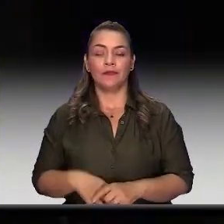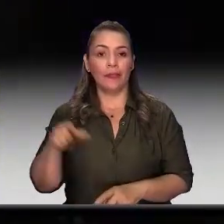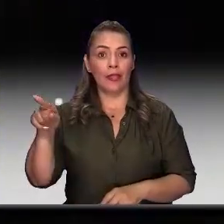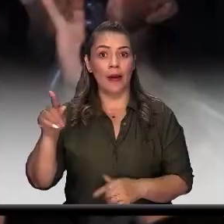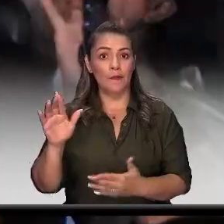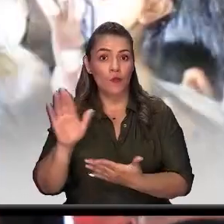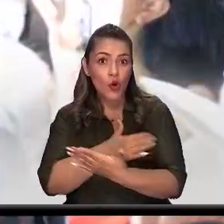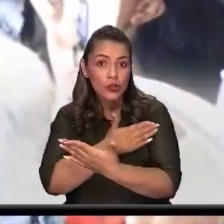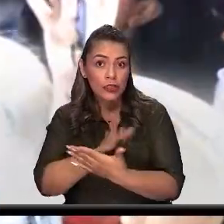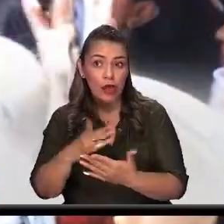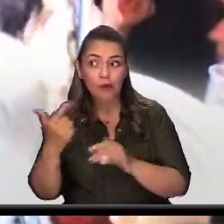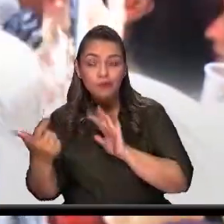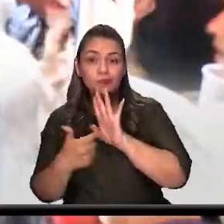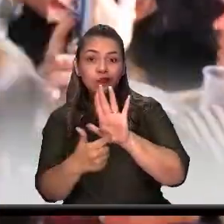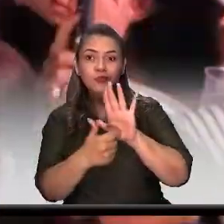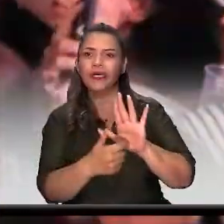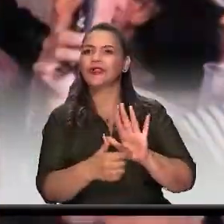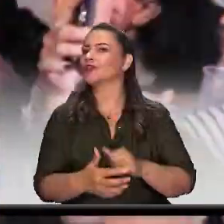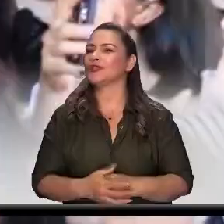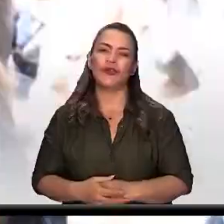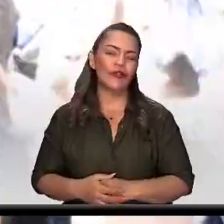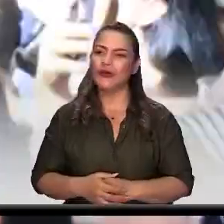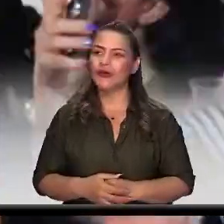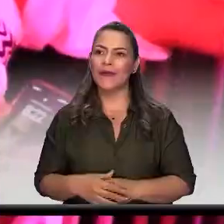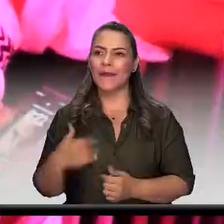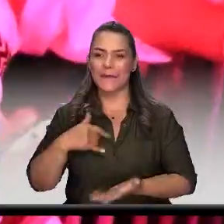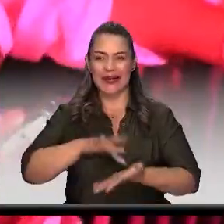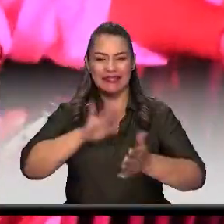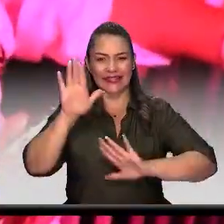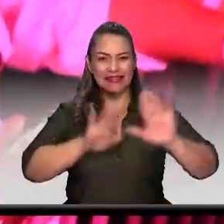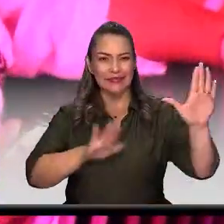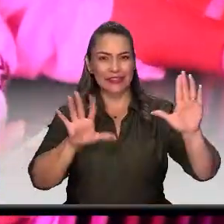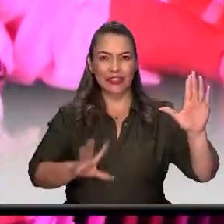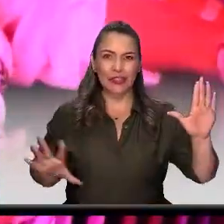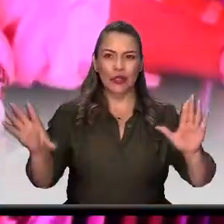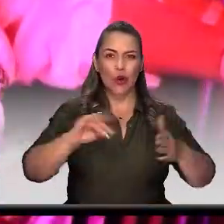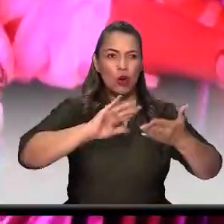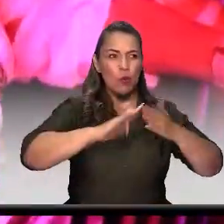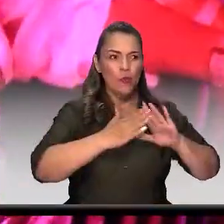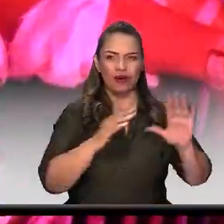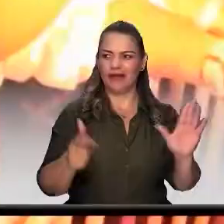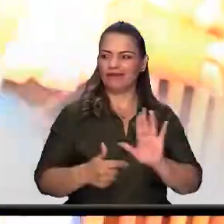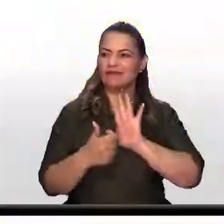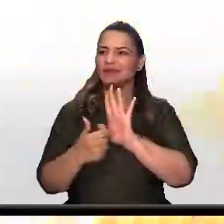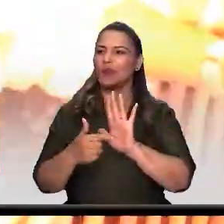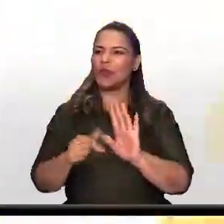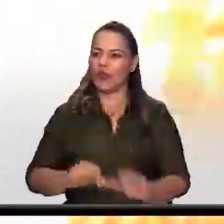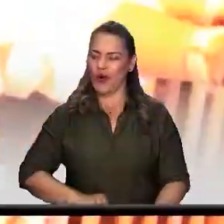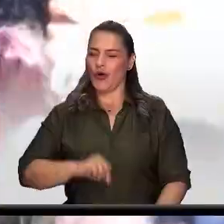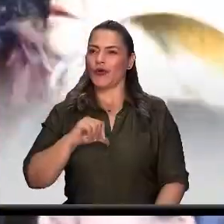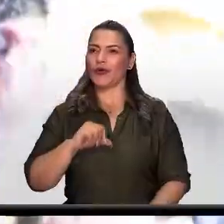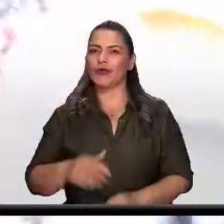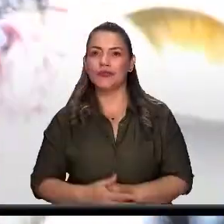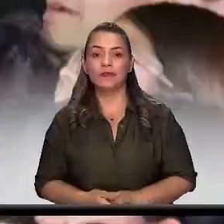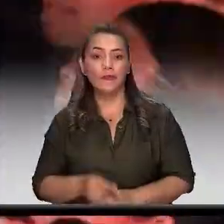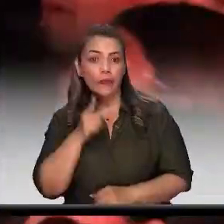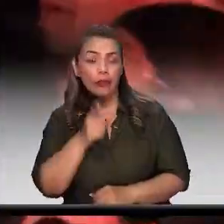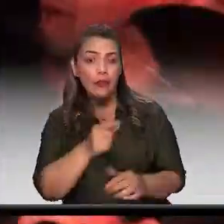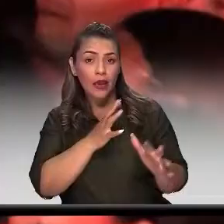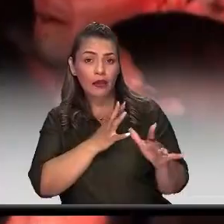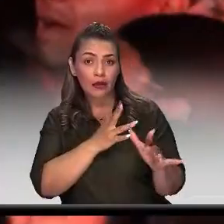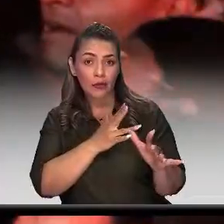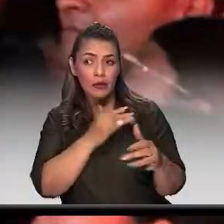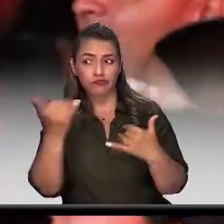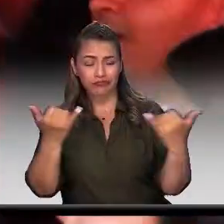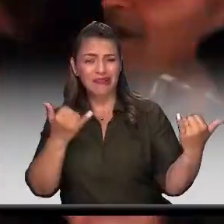brilló, la participación masiva y organizada de la comunidad es motivo de orgullo, demostrando que en Itagüí sabemos disfrutar de